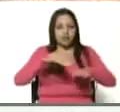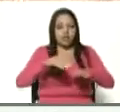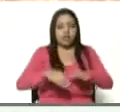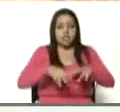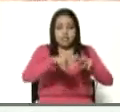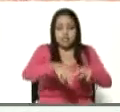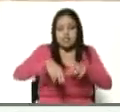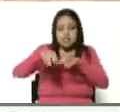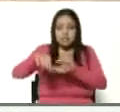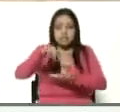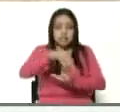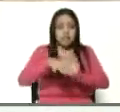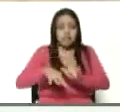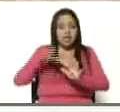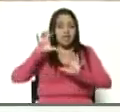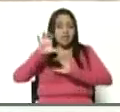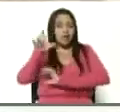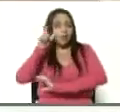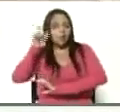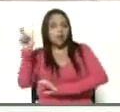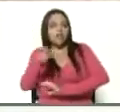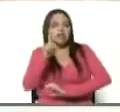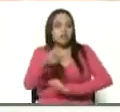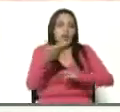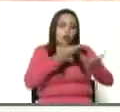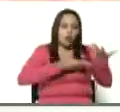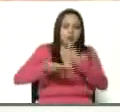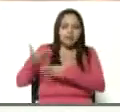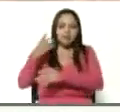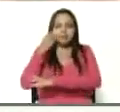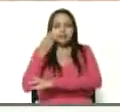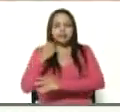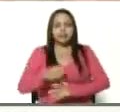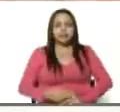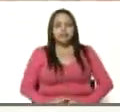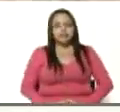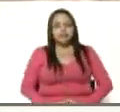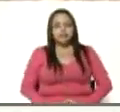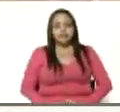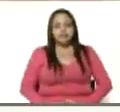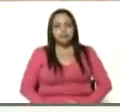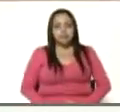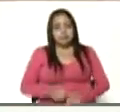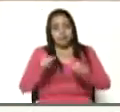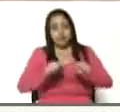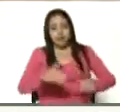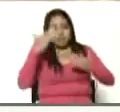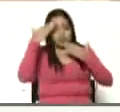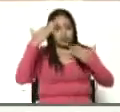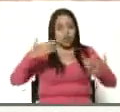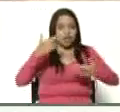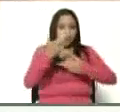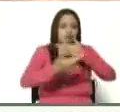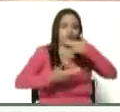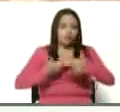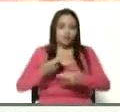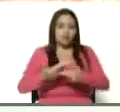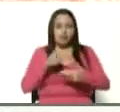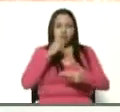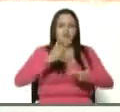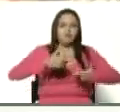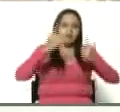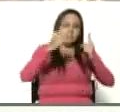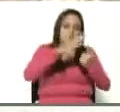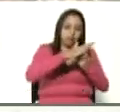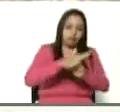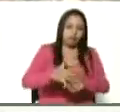Estado Huarico que también va a compartir con nosotros esta experiencia. Recibo un gran saludo revolucionario antiimperialista, ciudadano